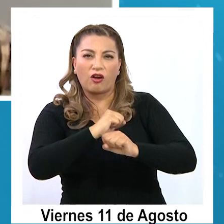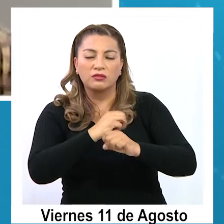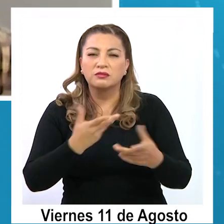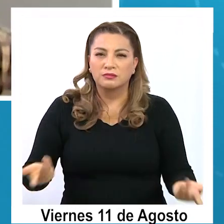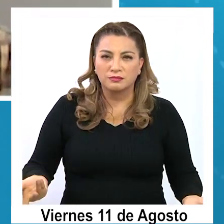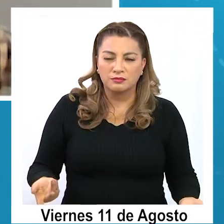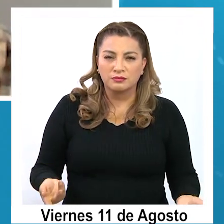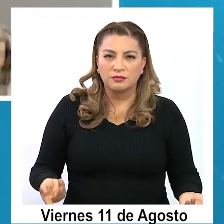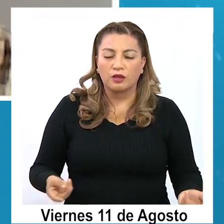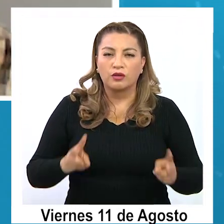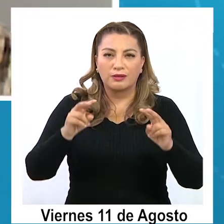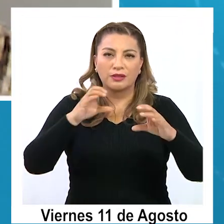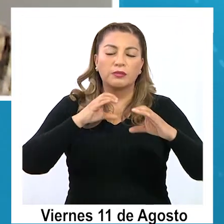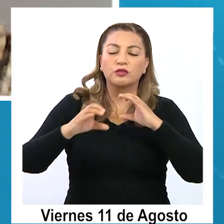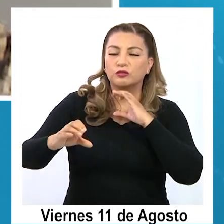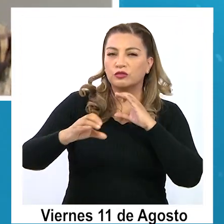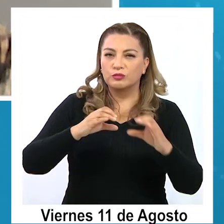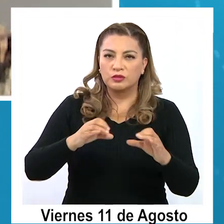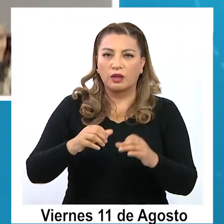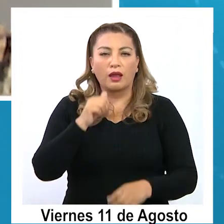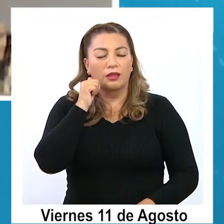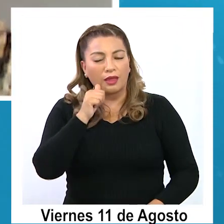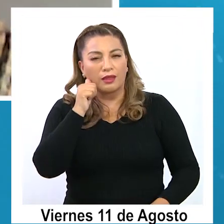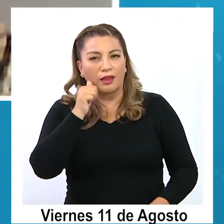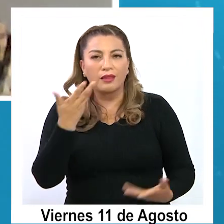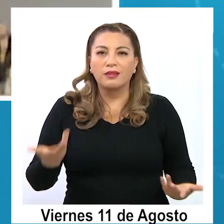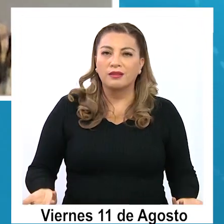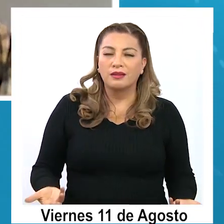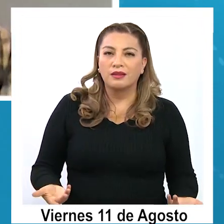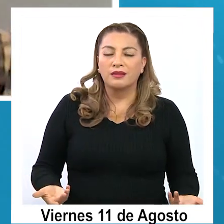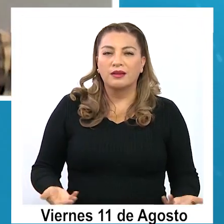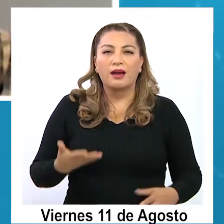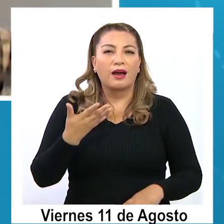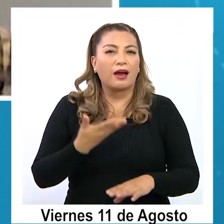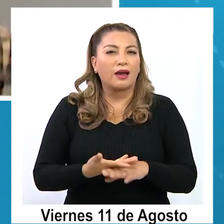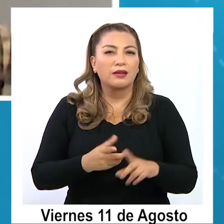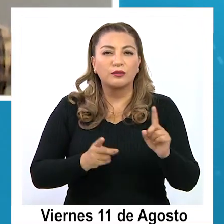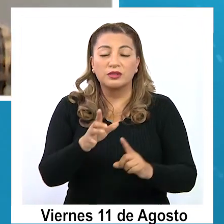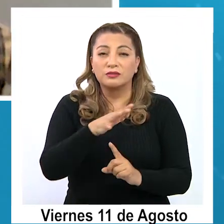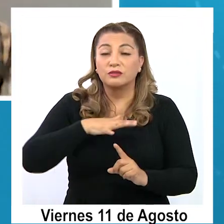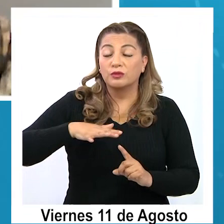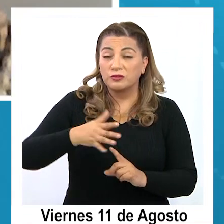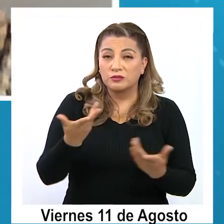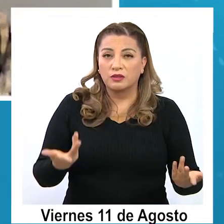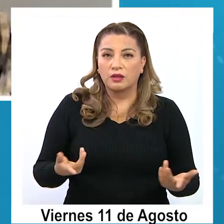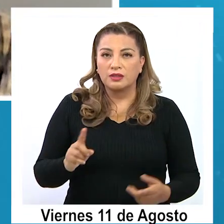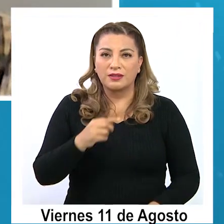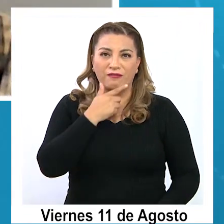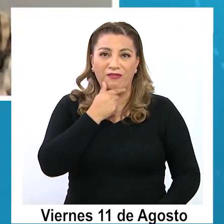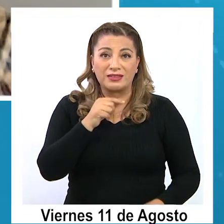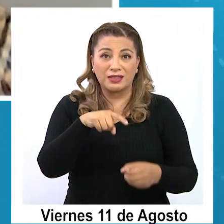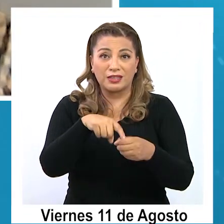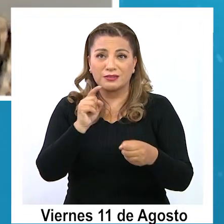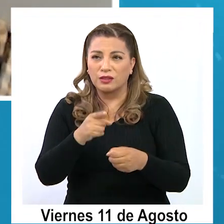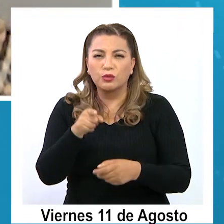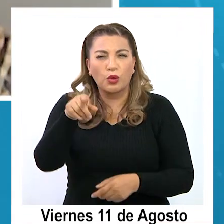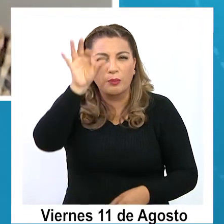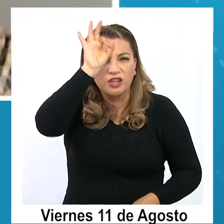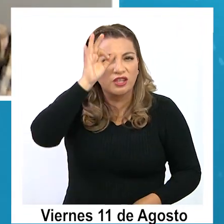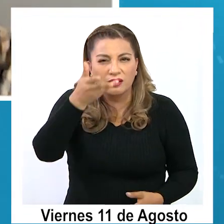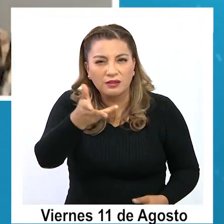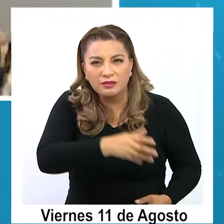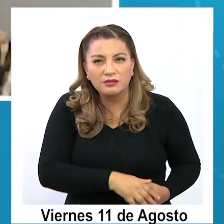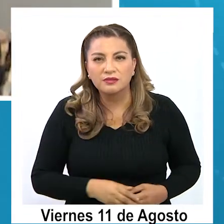conjunto de medios de comunicación además que están todos los días permanentemente ventilando estos casos y bueno, no es fácil salir, digamos. ¿Cómo lo ves tú?